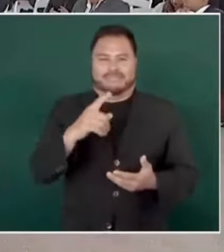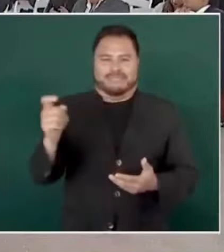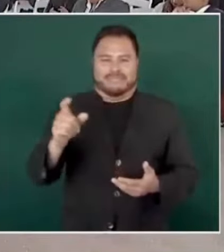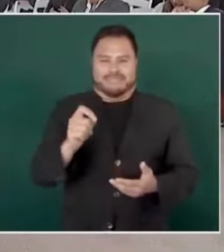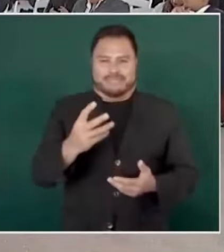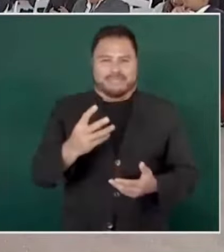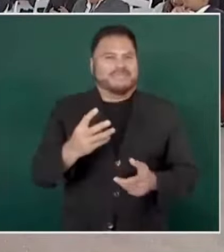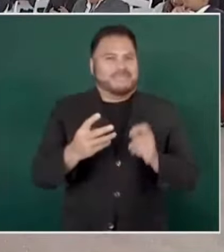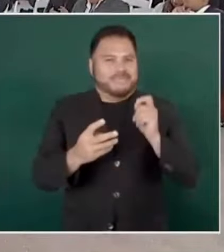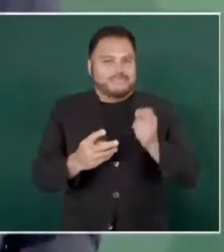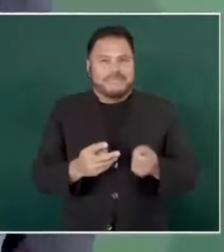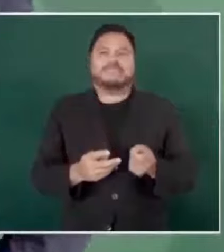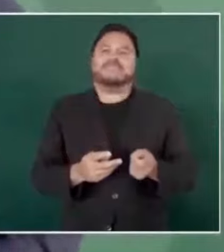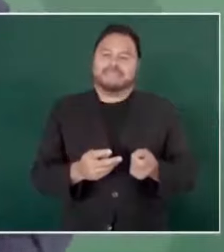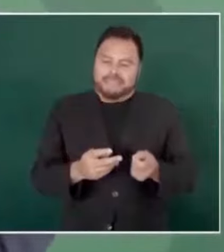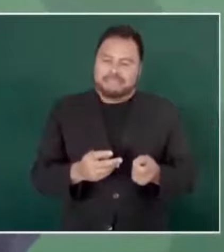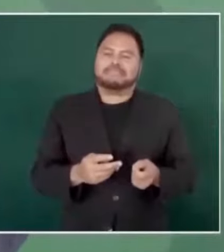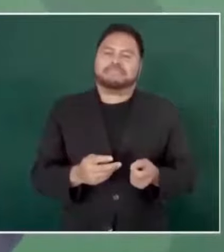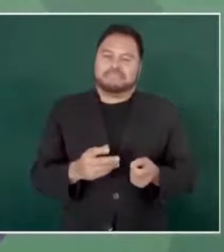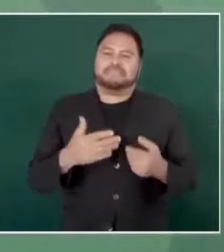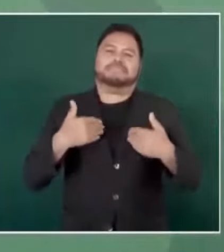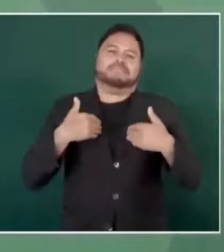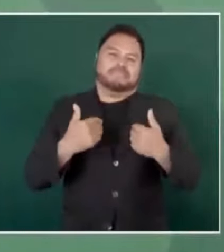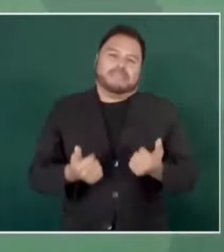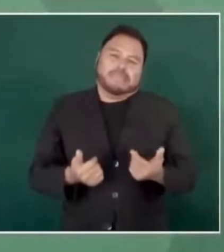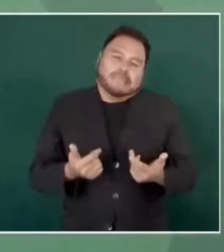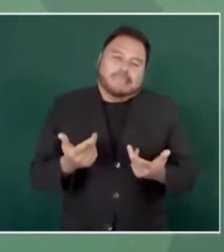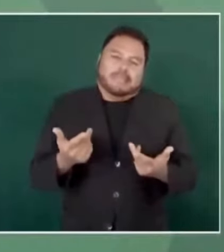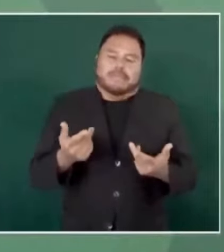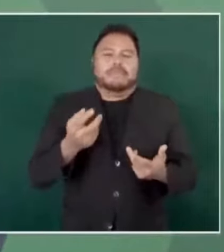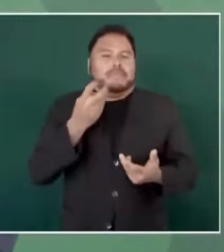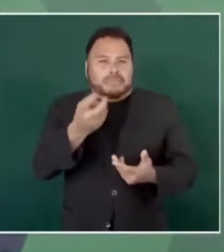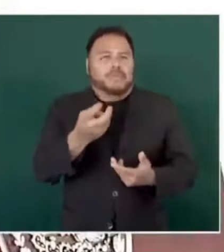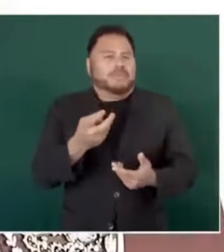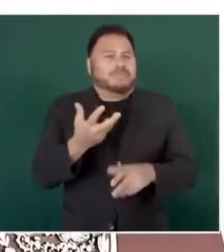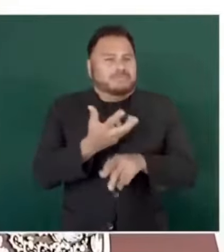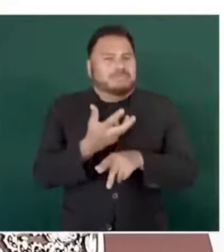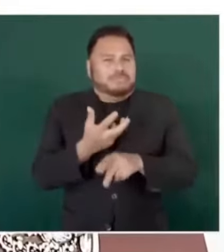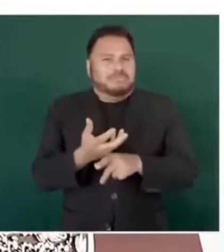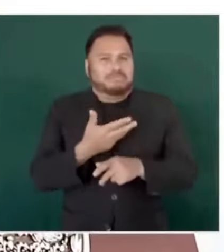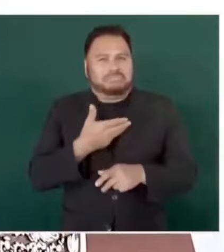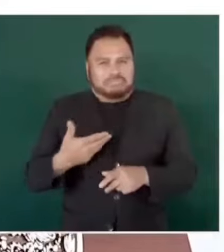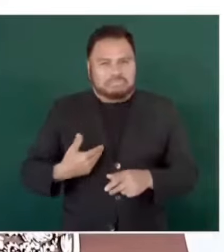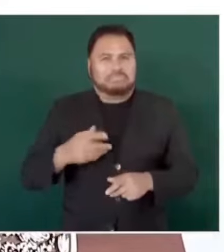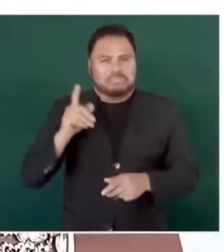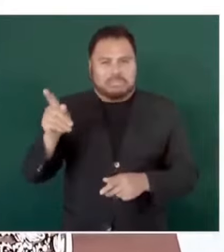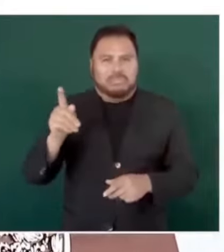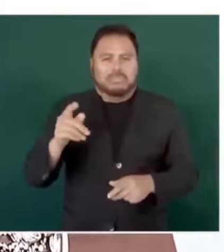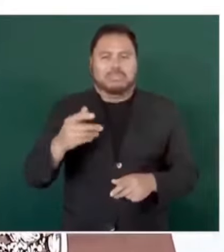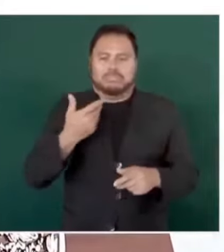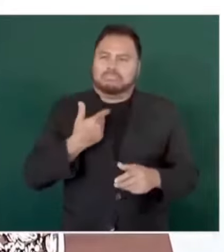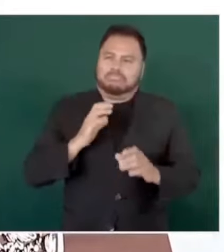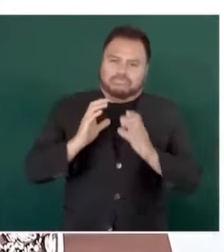una relación muy estrecha y el presidente Biden